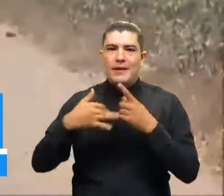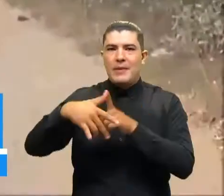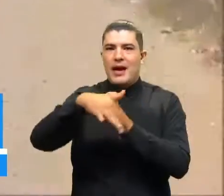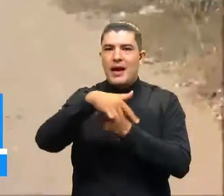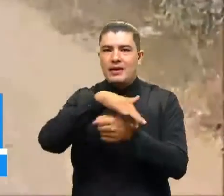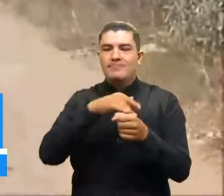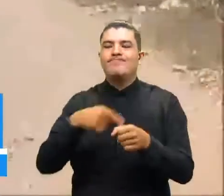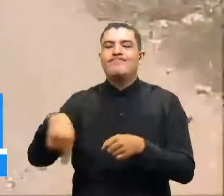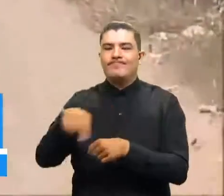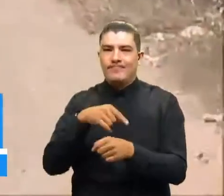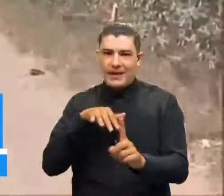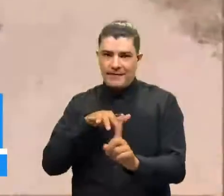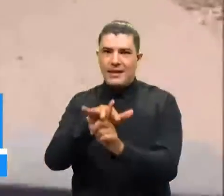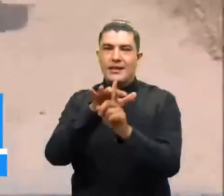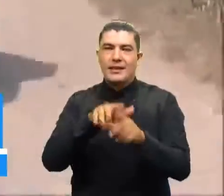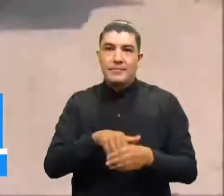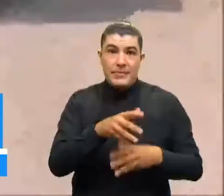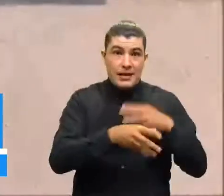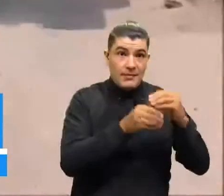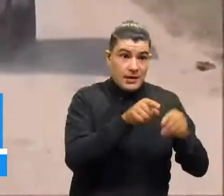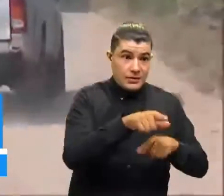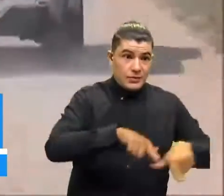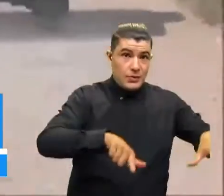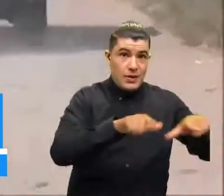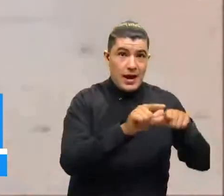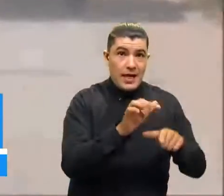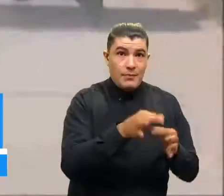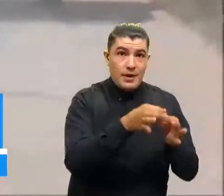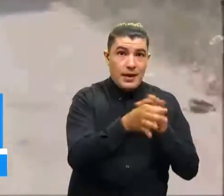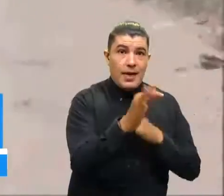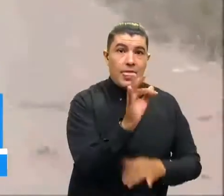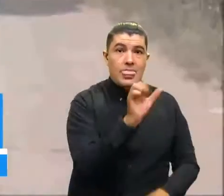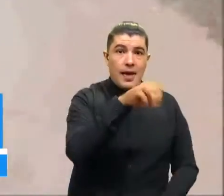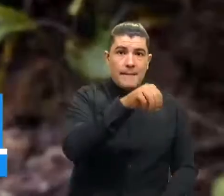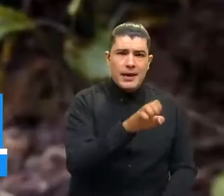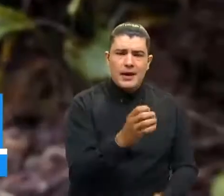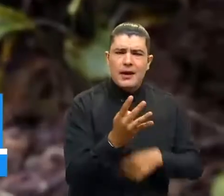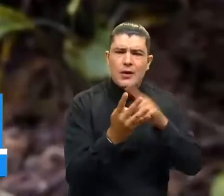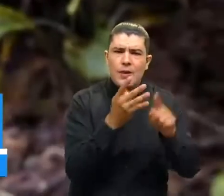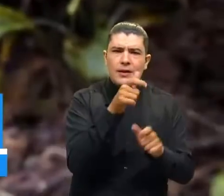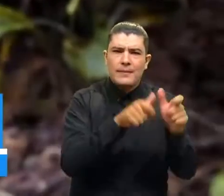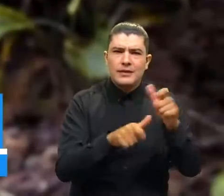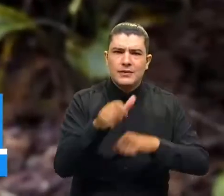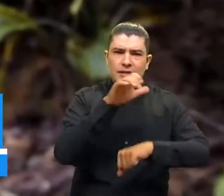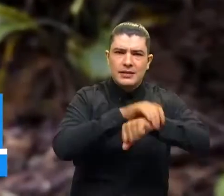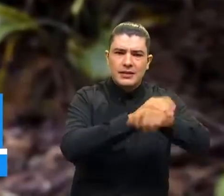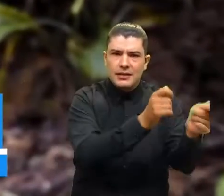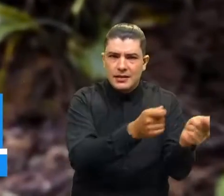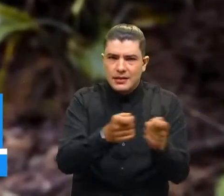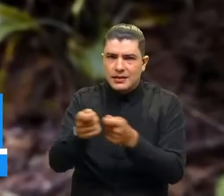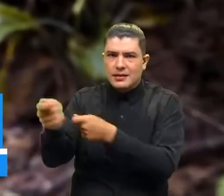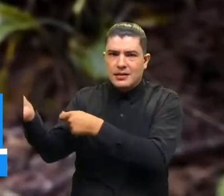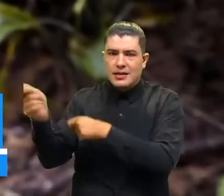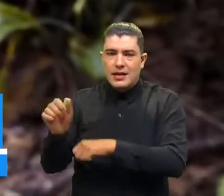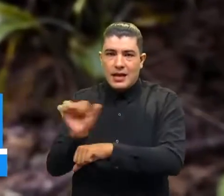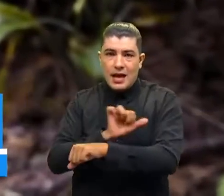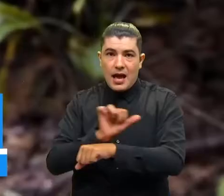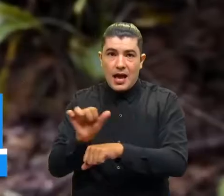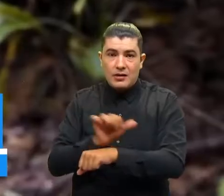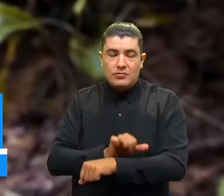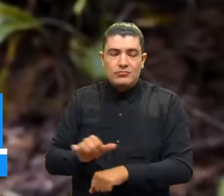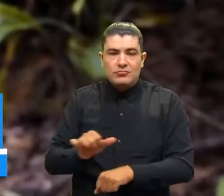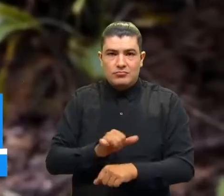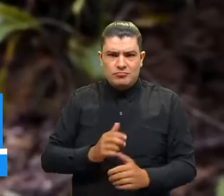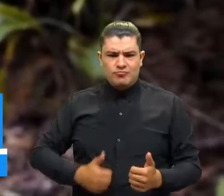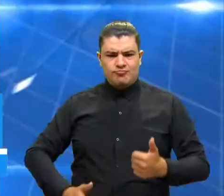Asimismo, en la jurisdicción de Botalón del municipio Tame, fueron secuestradas cuatro personas por hombres armados que se movilizaban en una